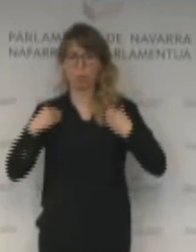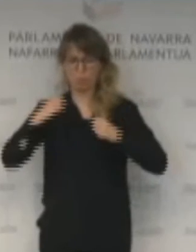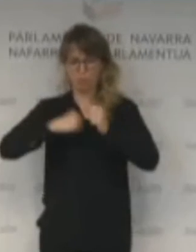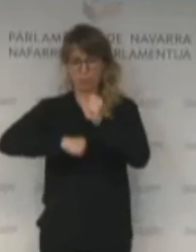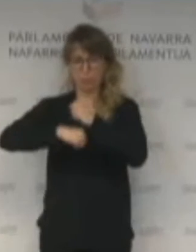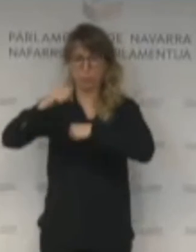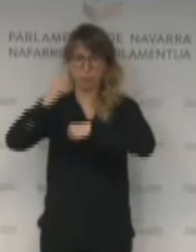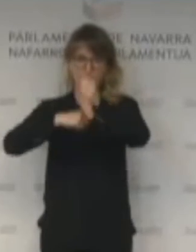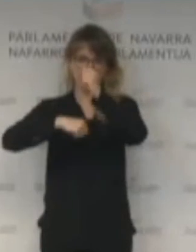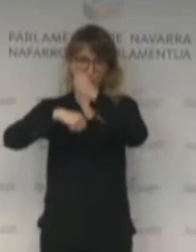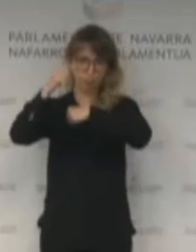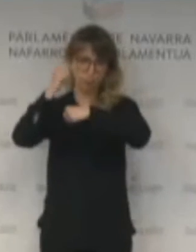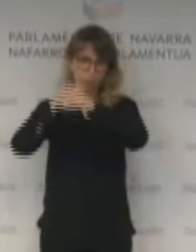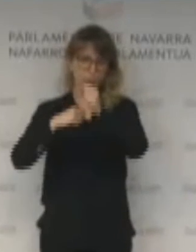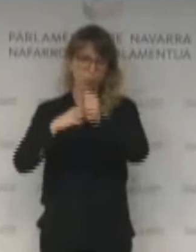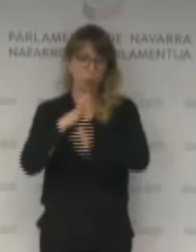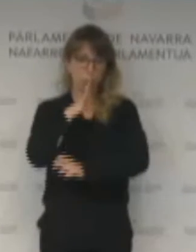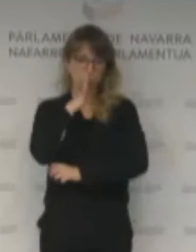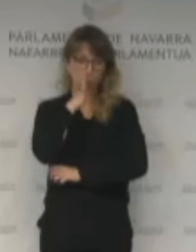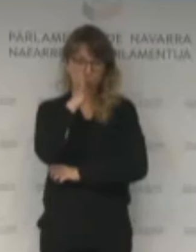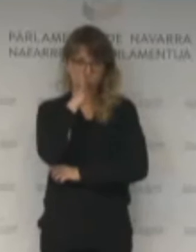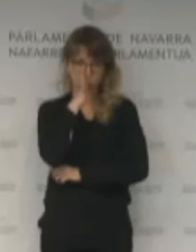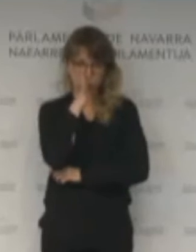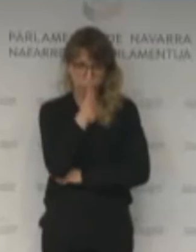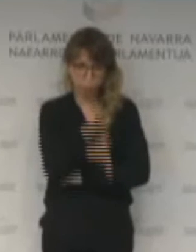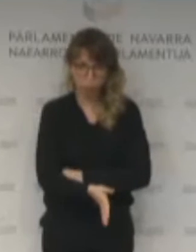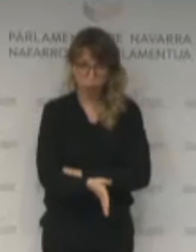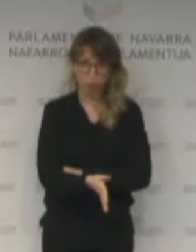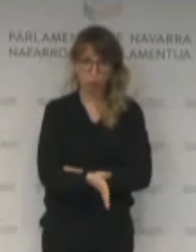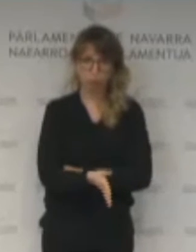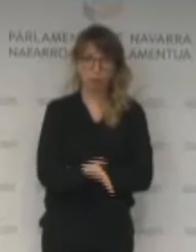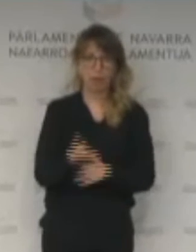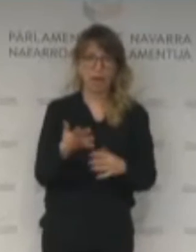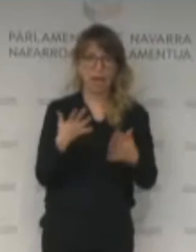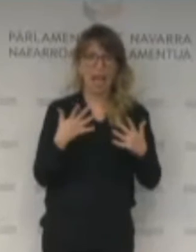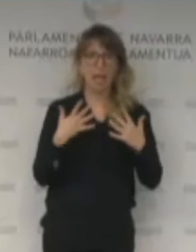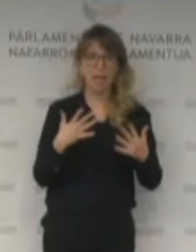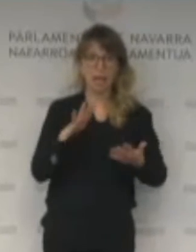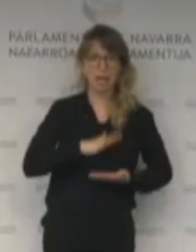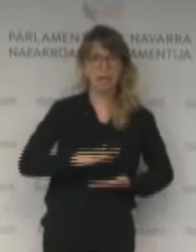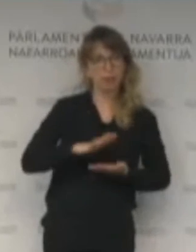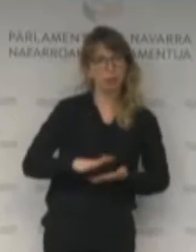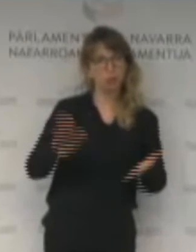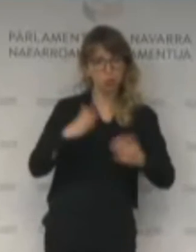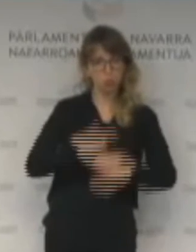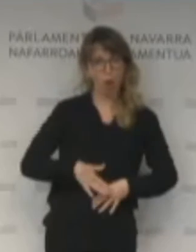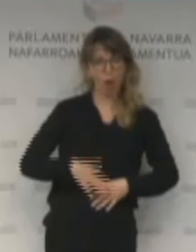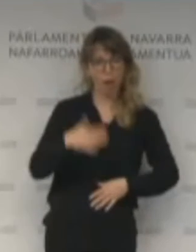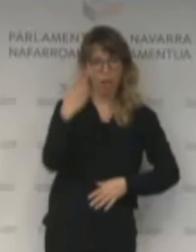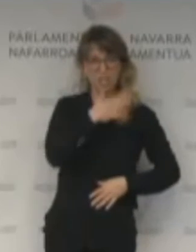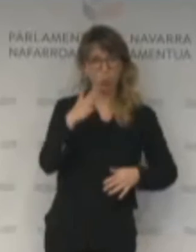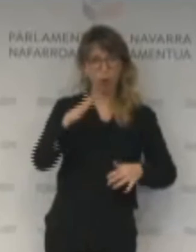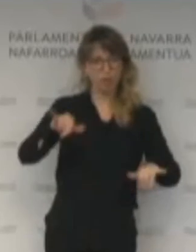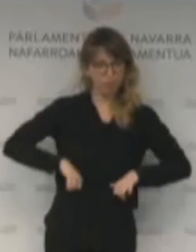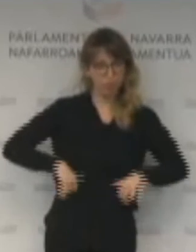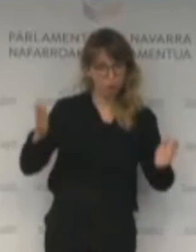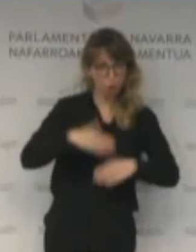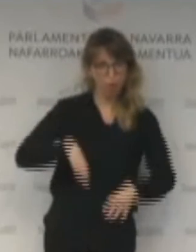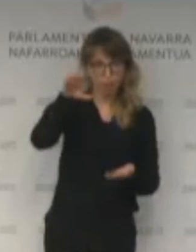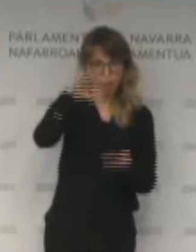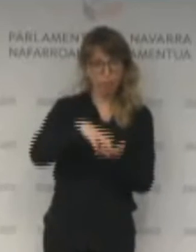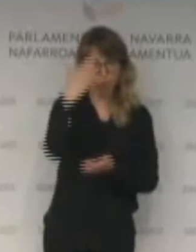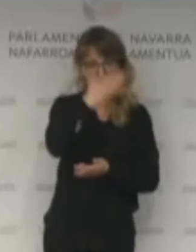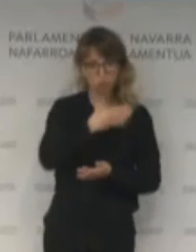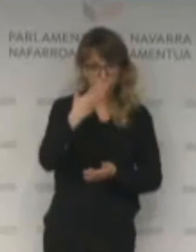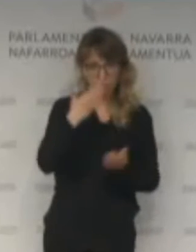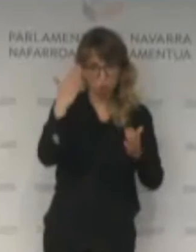al no contar con los aliviaderos como escuelas infantiles, centros escolares